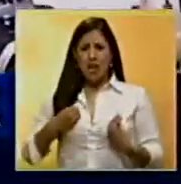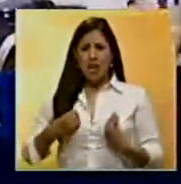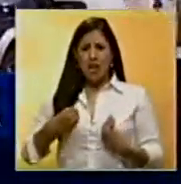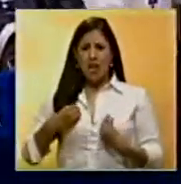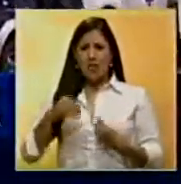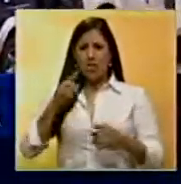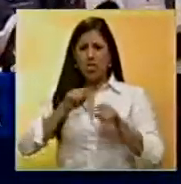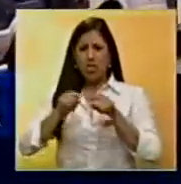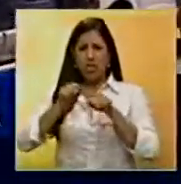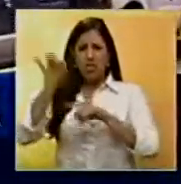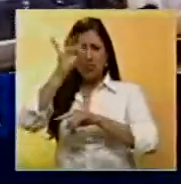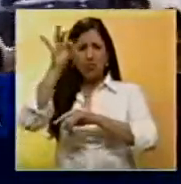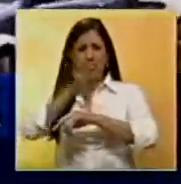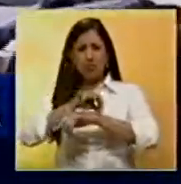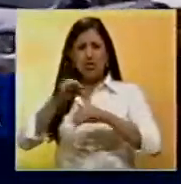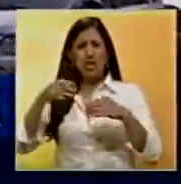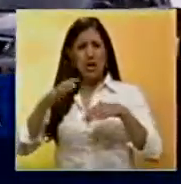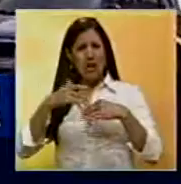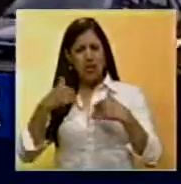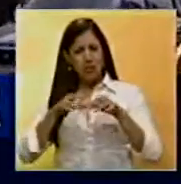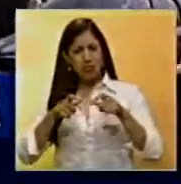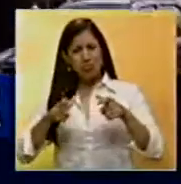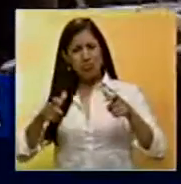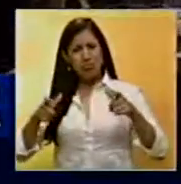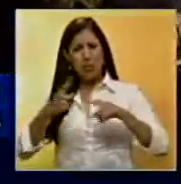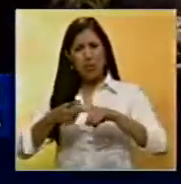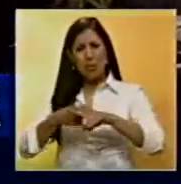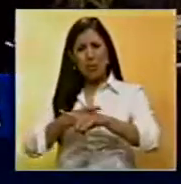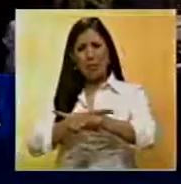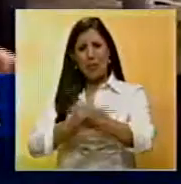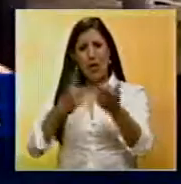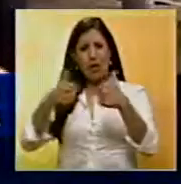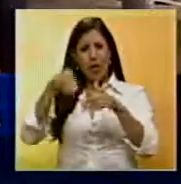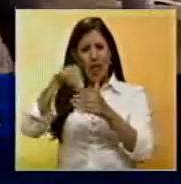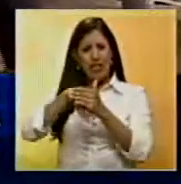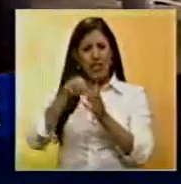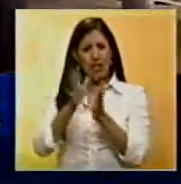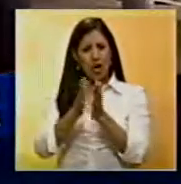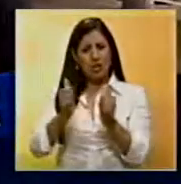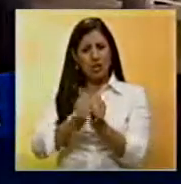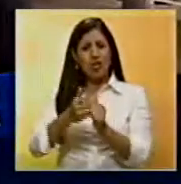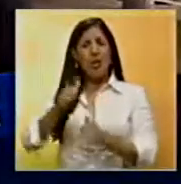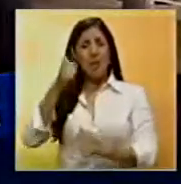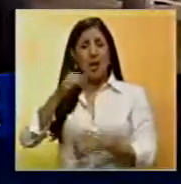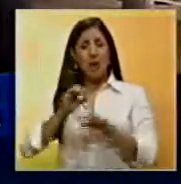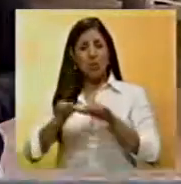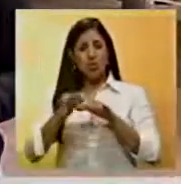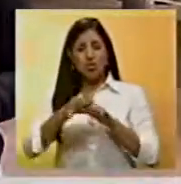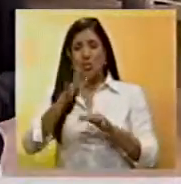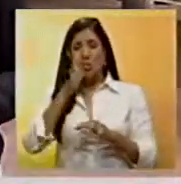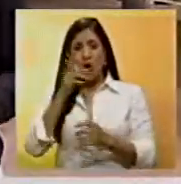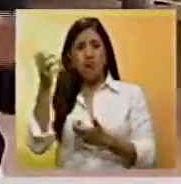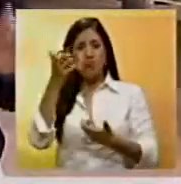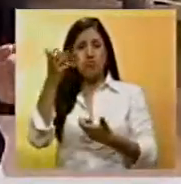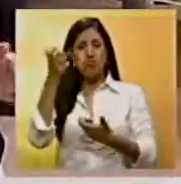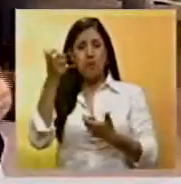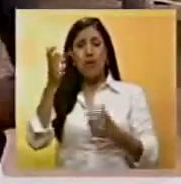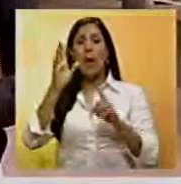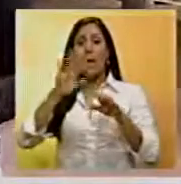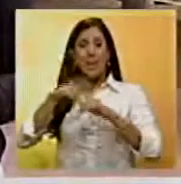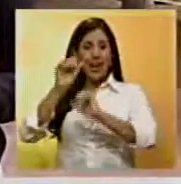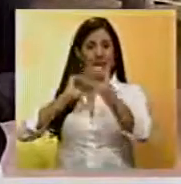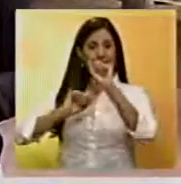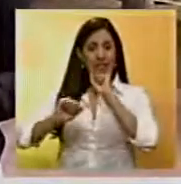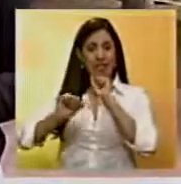con este nuevo mosquito transmisor que se encuentra expandiéndose entre los anzuateguenses. Ya que son pocos los municipios que han realizado fumigaciones para